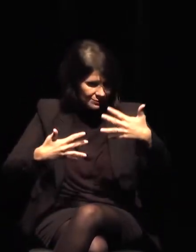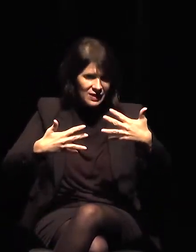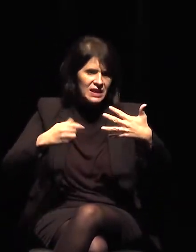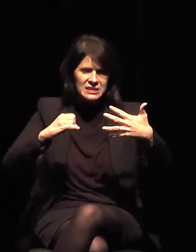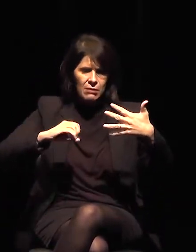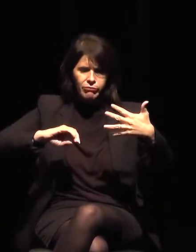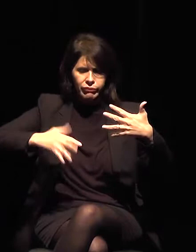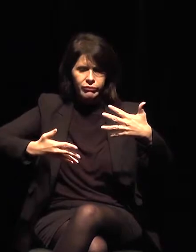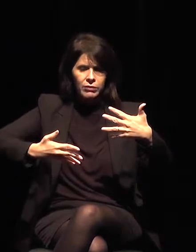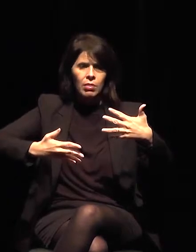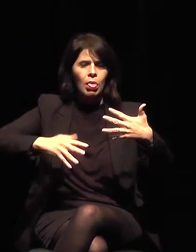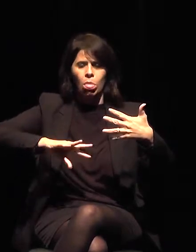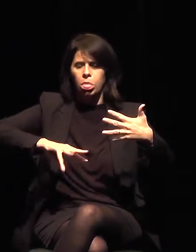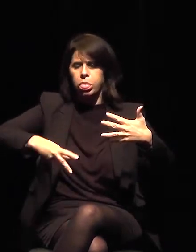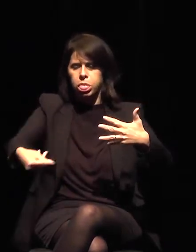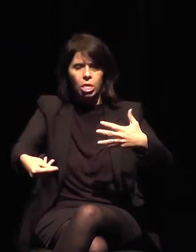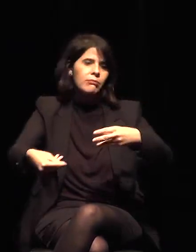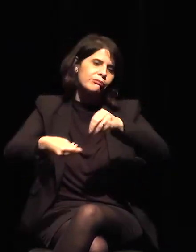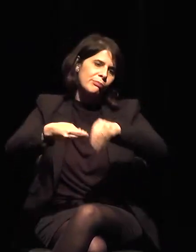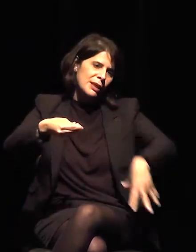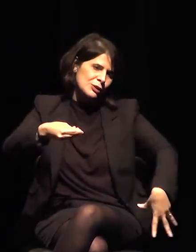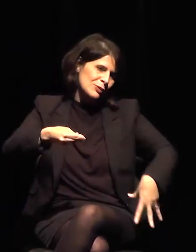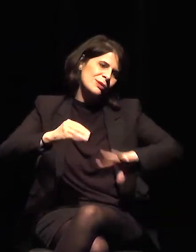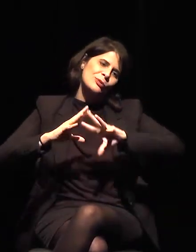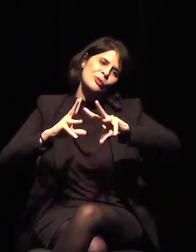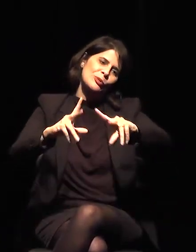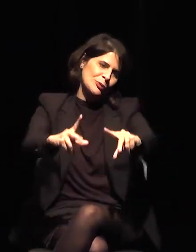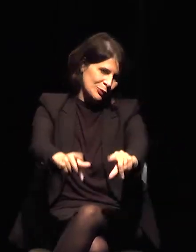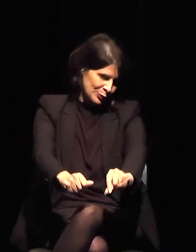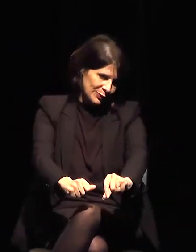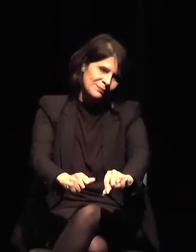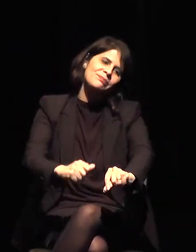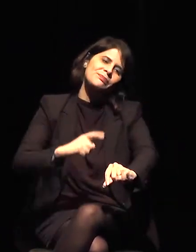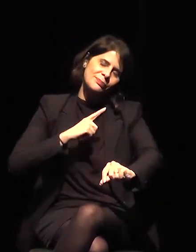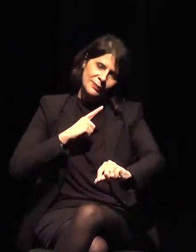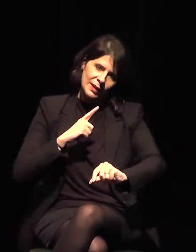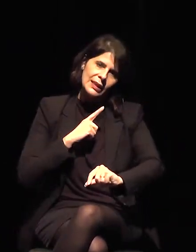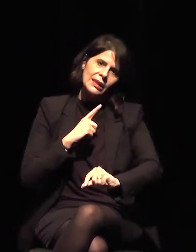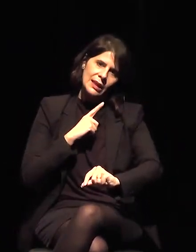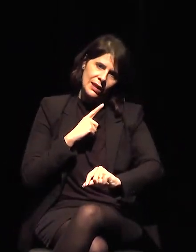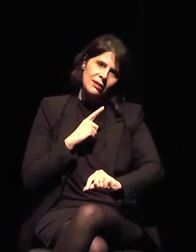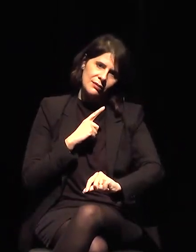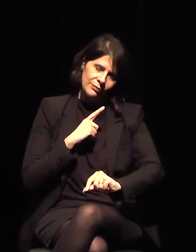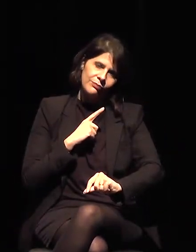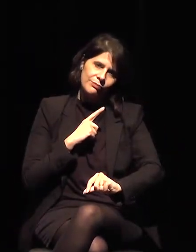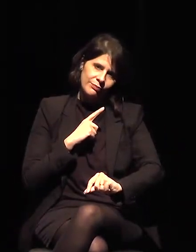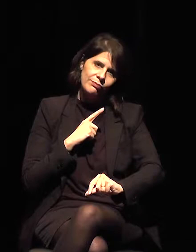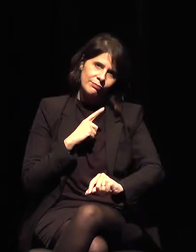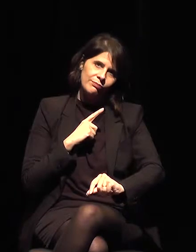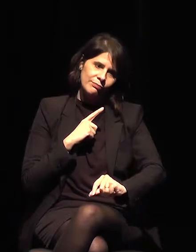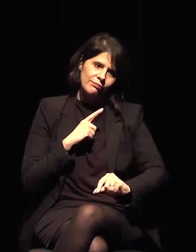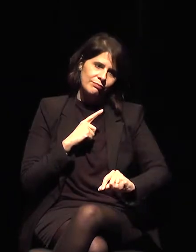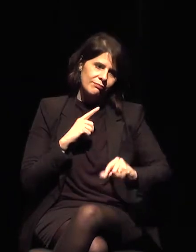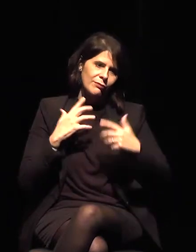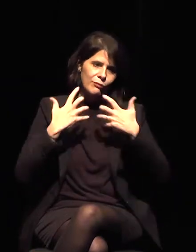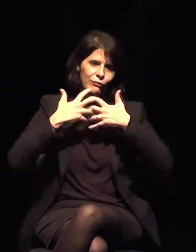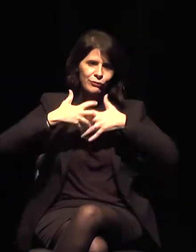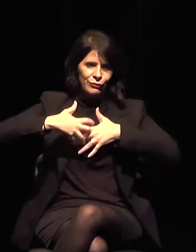un lado, perjudicamos a todos los demás en el engranaje.